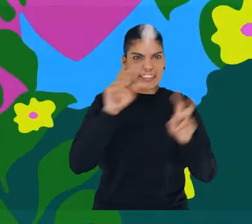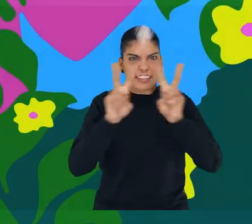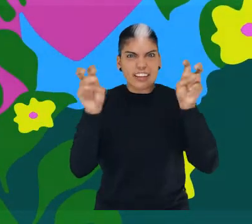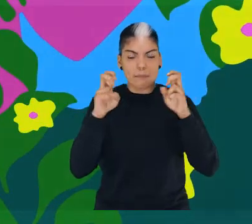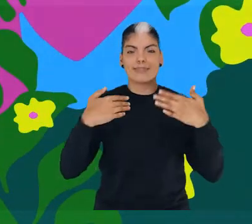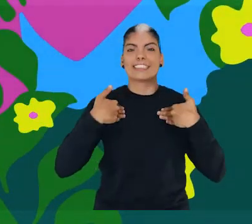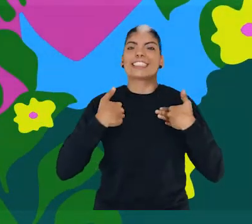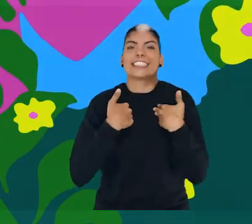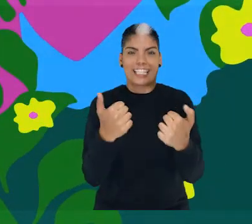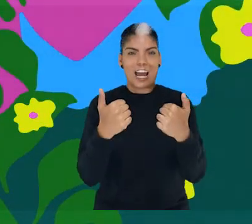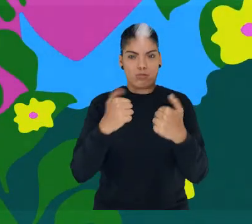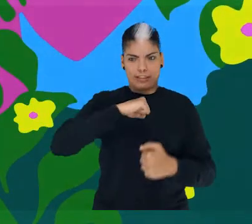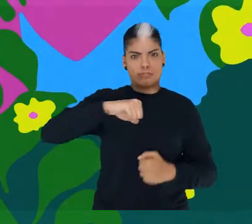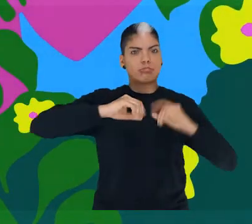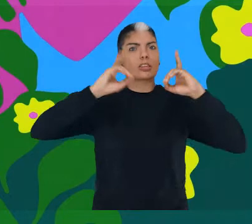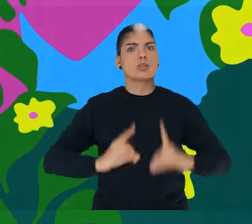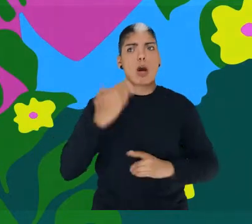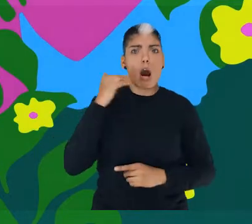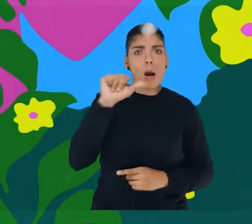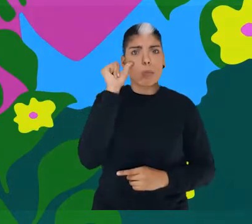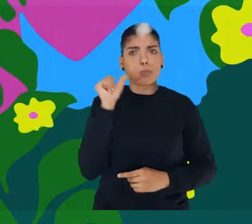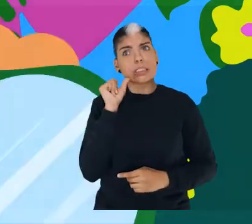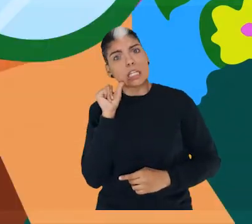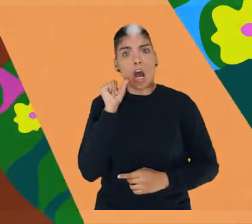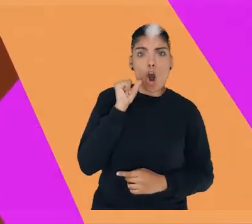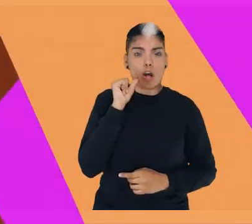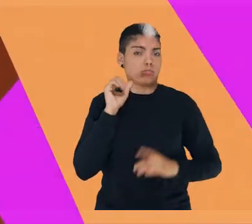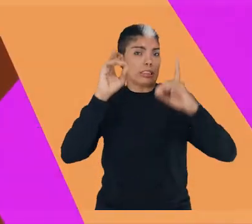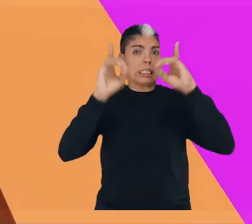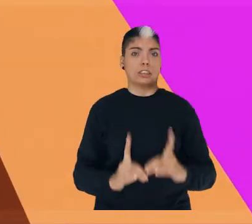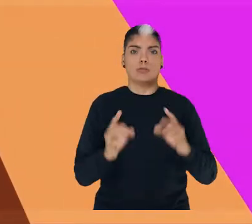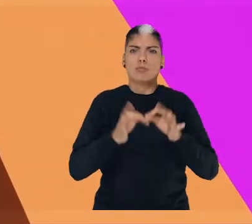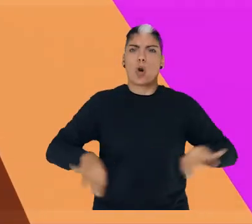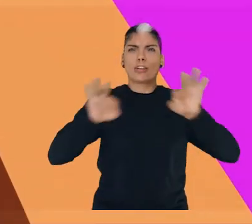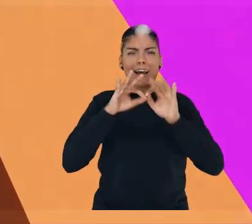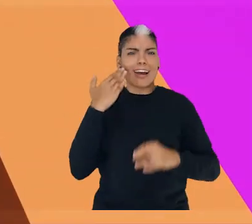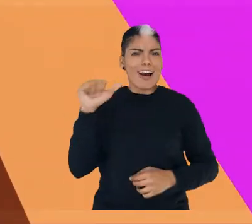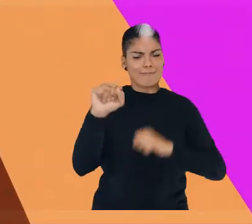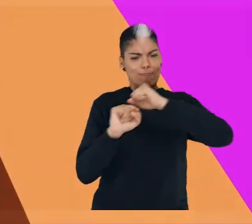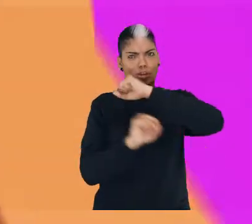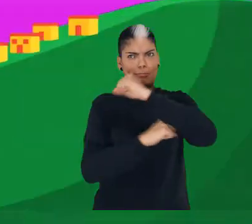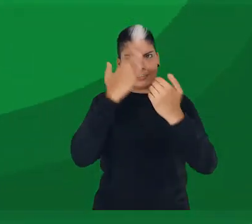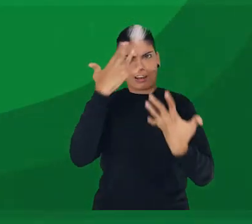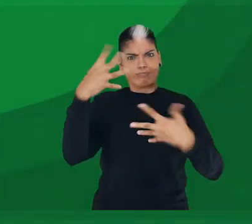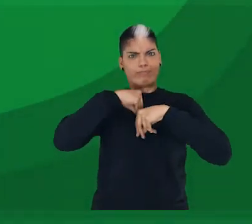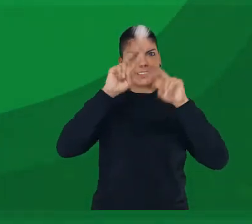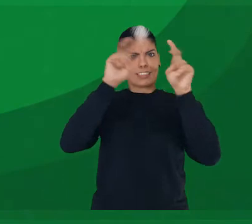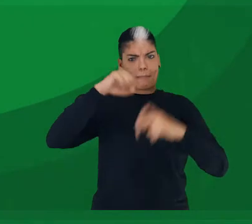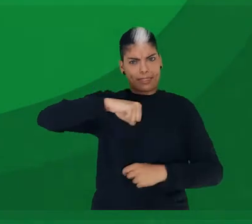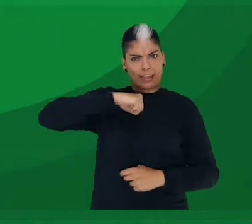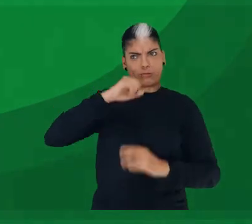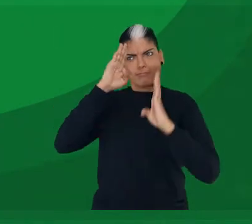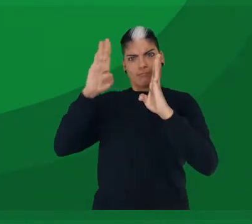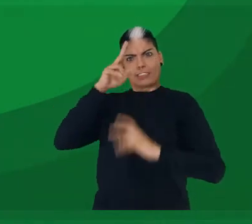derecho a la salud y sus derechos sexuales y reproductivos. Para ello, es fundamental que las mujeres los conozcan y ejerzan. Con este